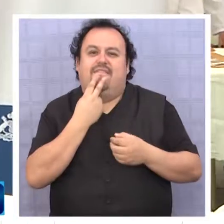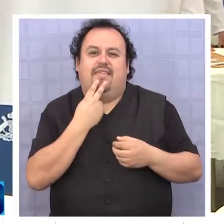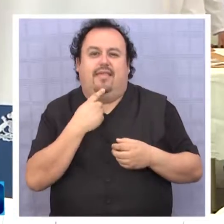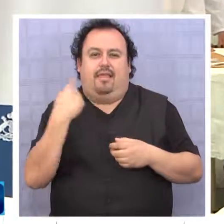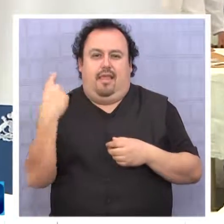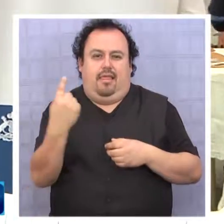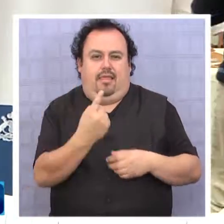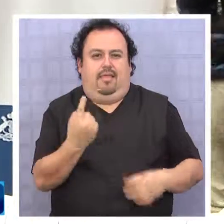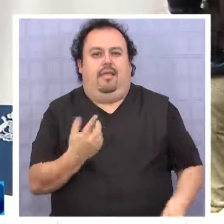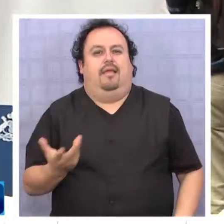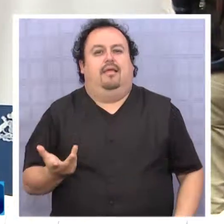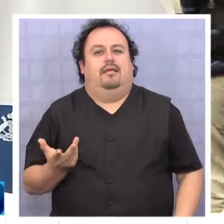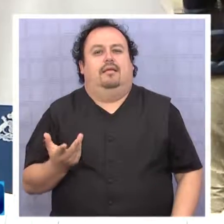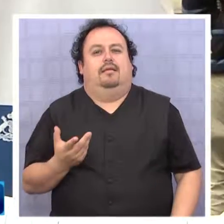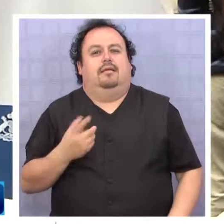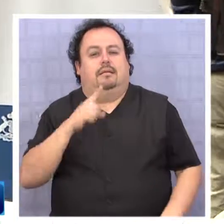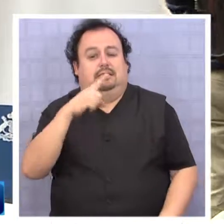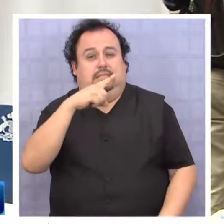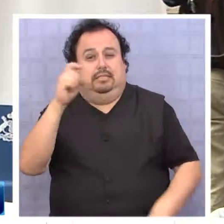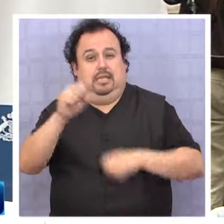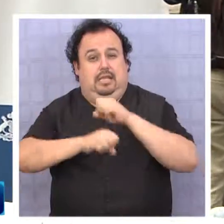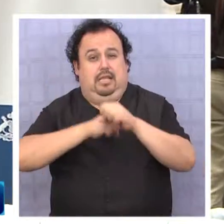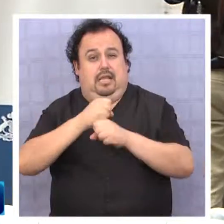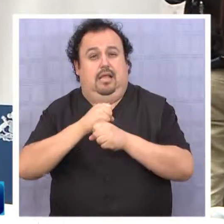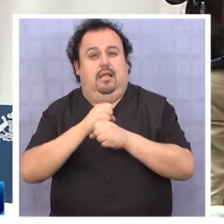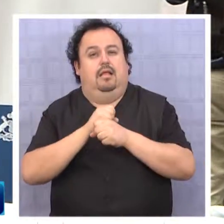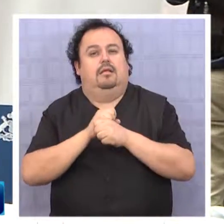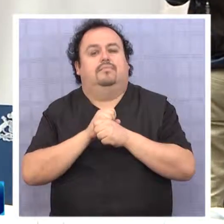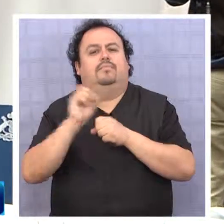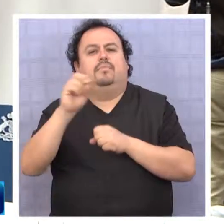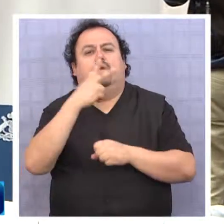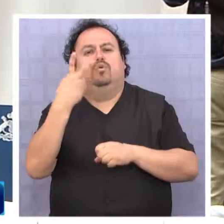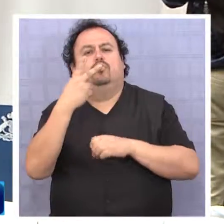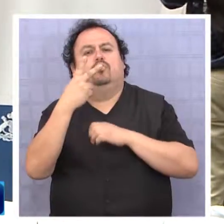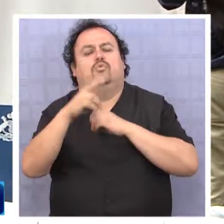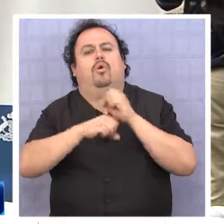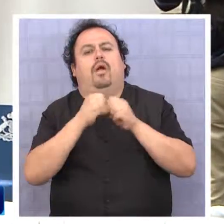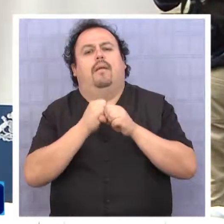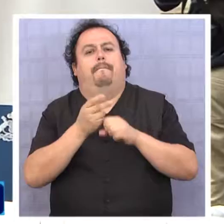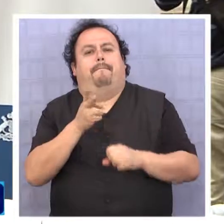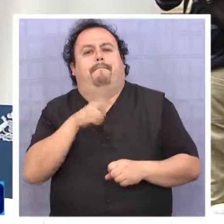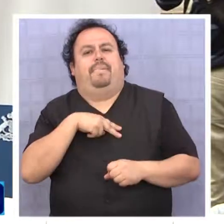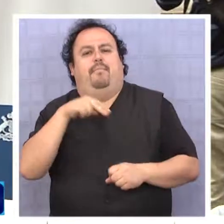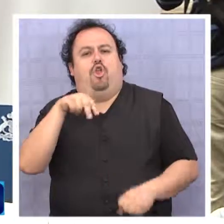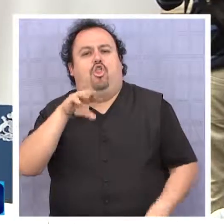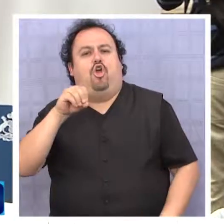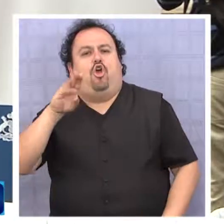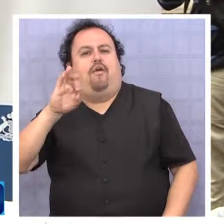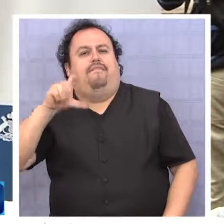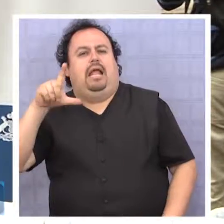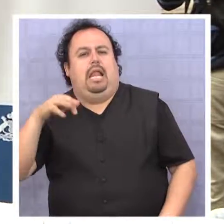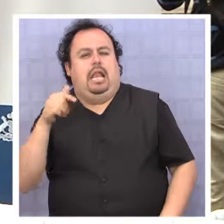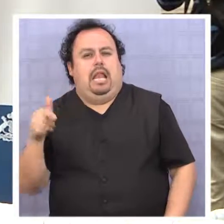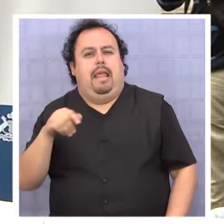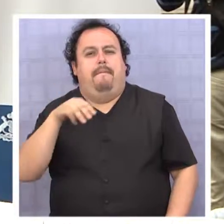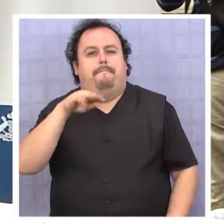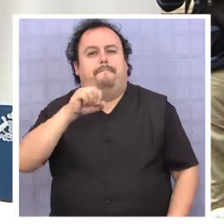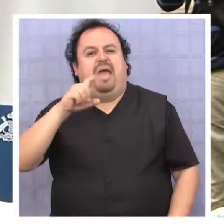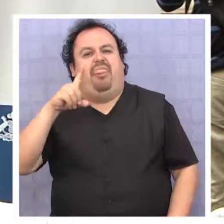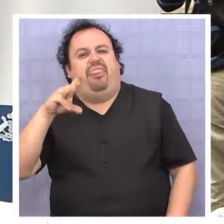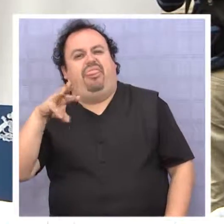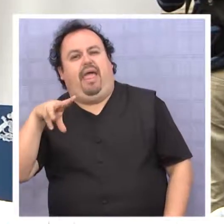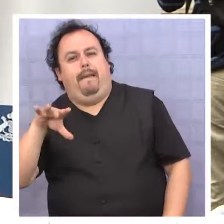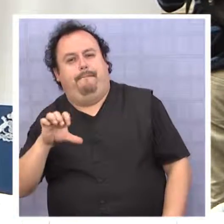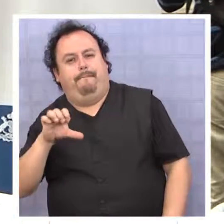Marancurí, que cumple los 100 años de su segundo premio Nobel, y que trabajó en condiciones muy precarias, y que hizo contribuciones maravillosas.